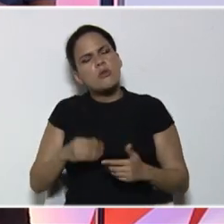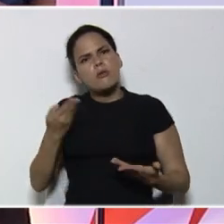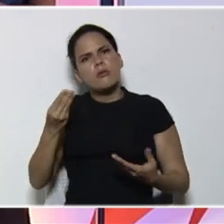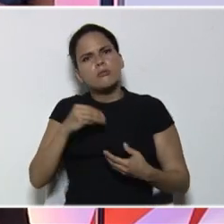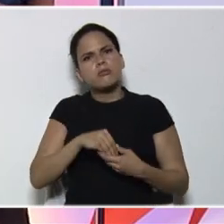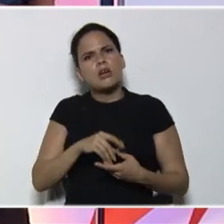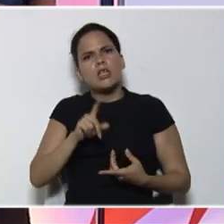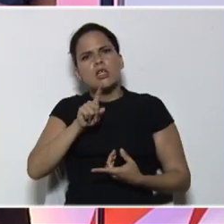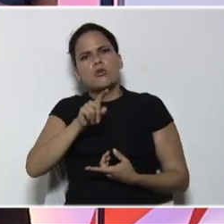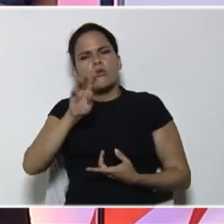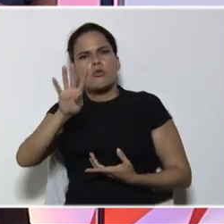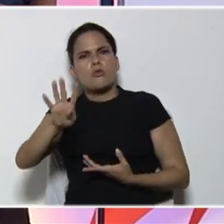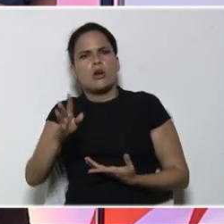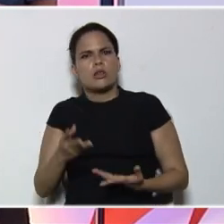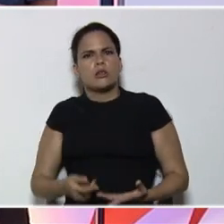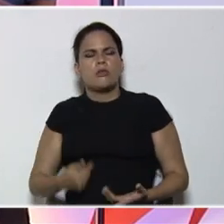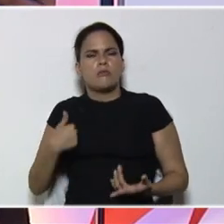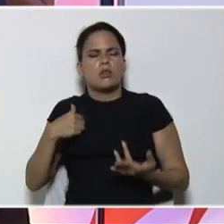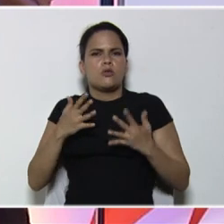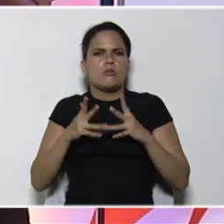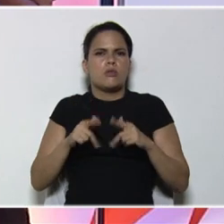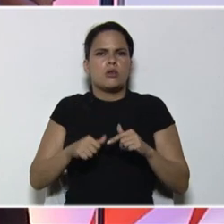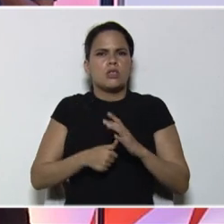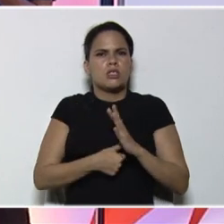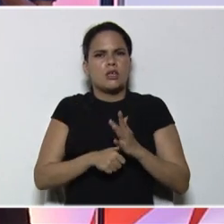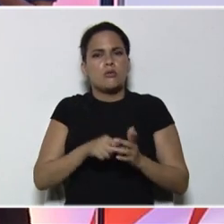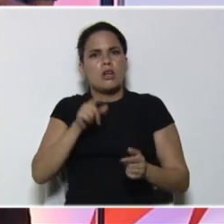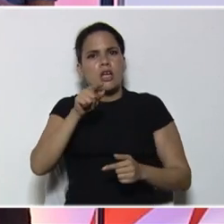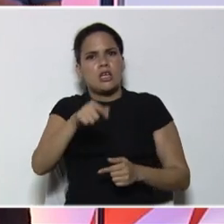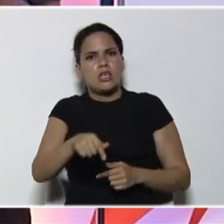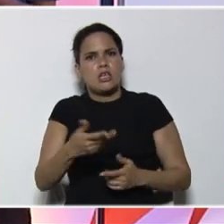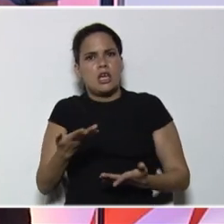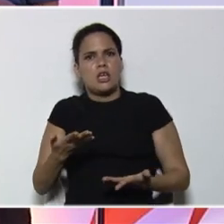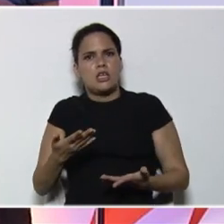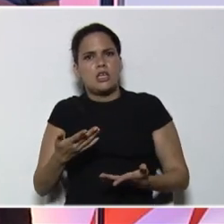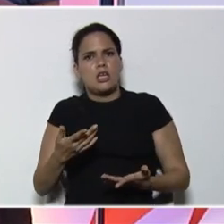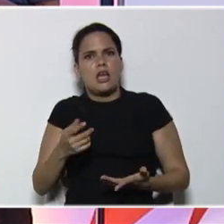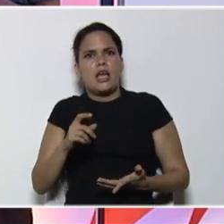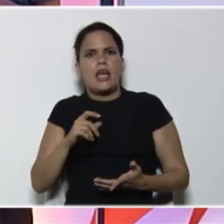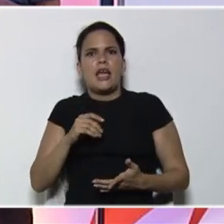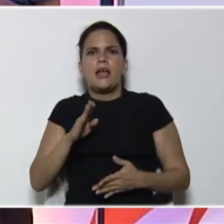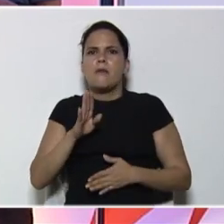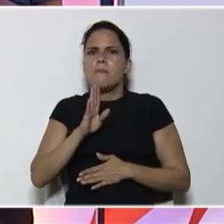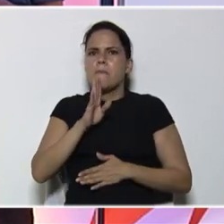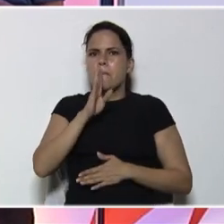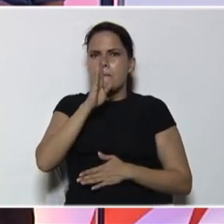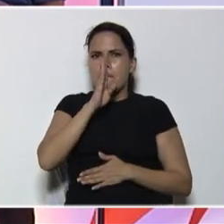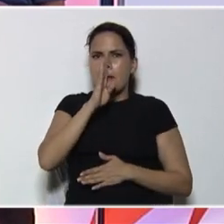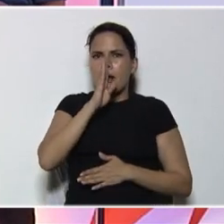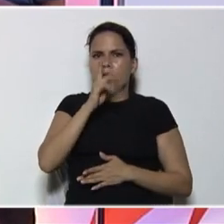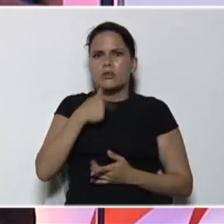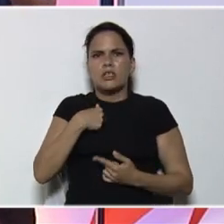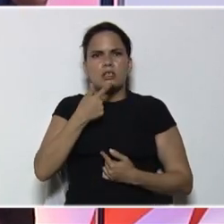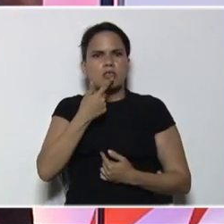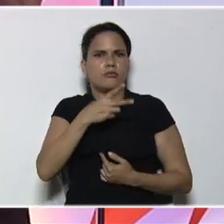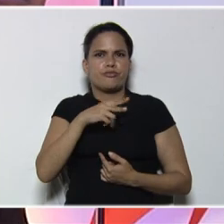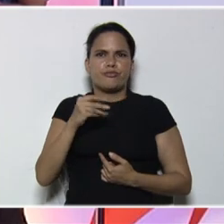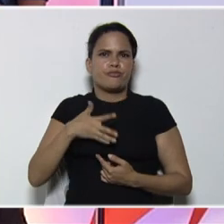generalmente, del uno al cuatro, mi número de cédula, y en ese momento, el banco, ya le quita la posibilidad, de usar esos números,